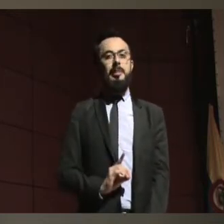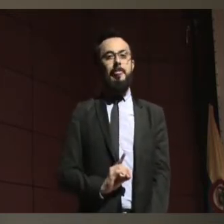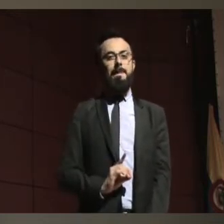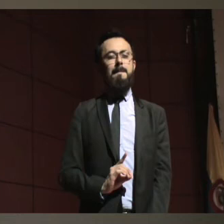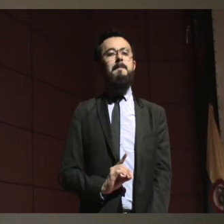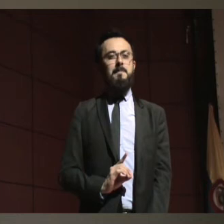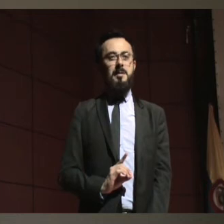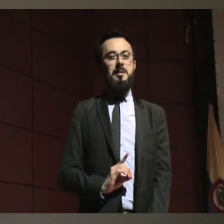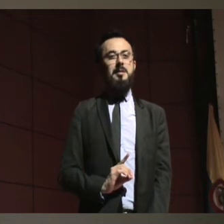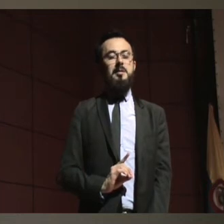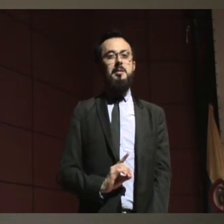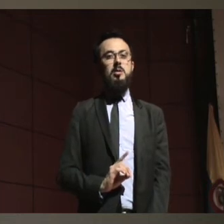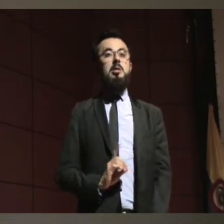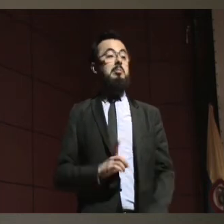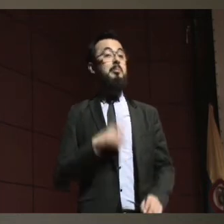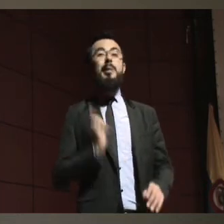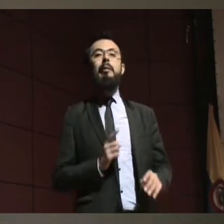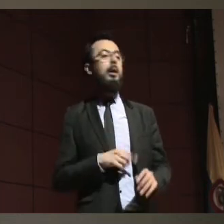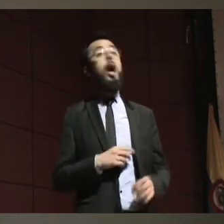en todas las personas.